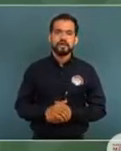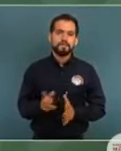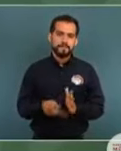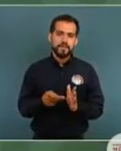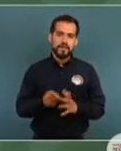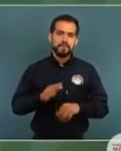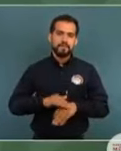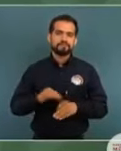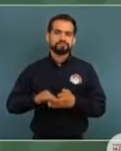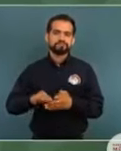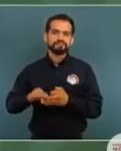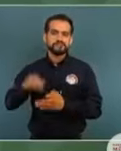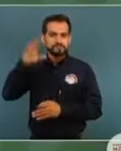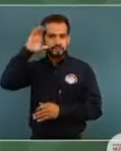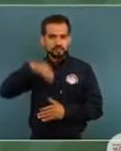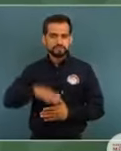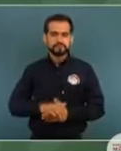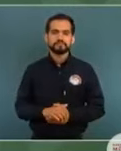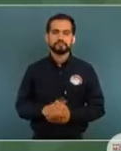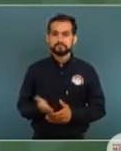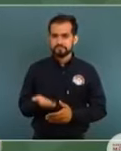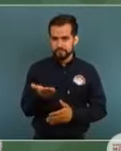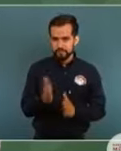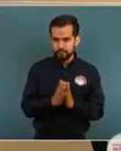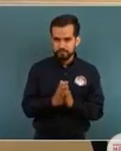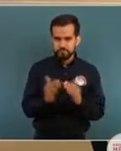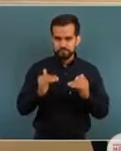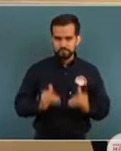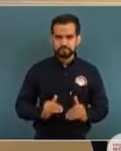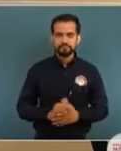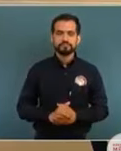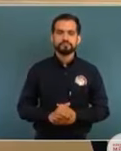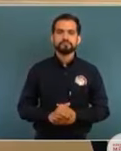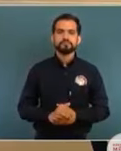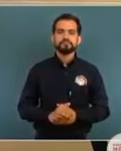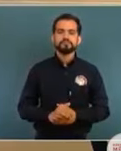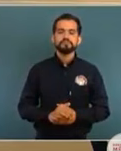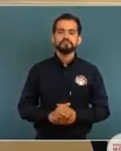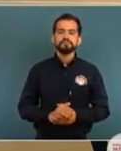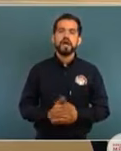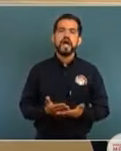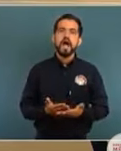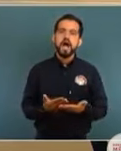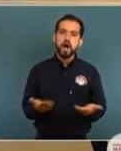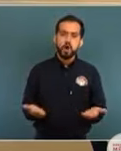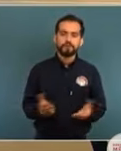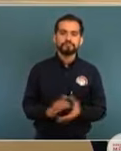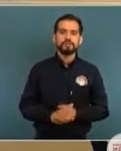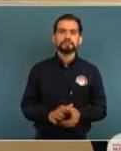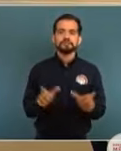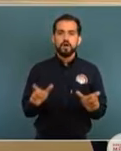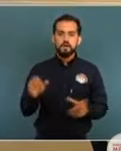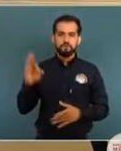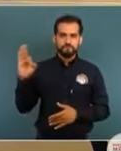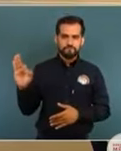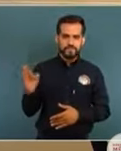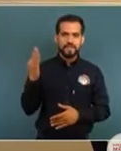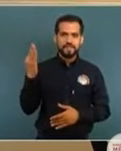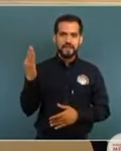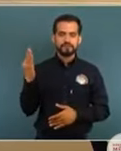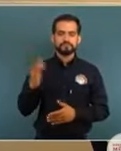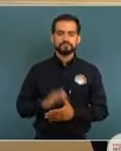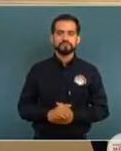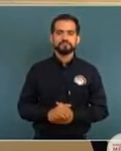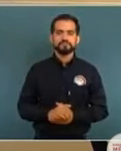eventos delictivos. Adelante, por favor. En cuanto a las fuerzas de seguridad federales,